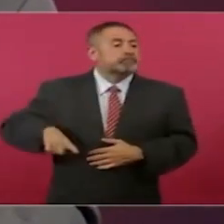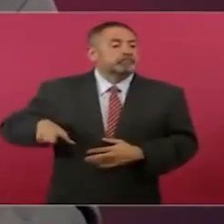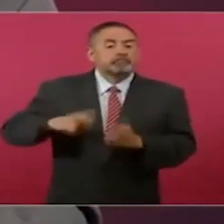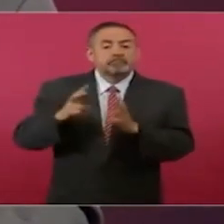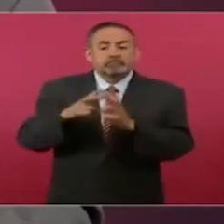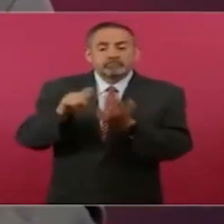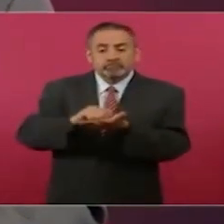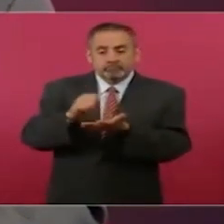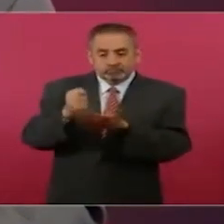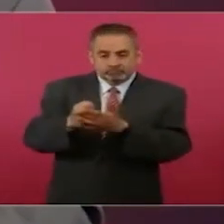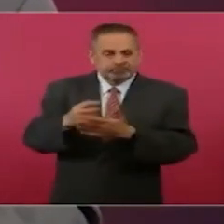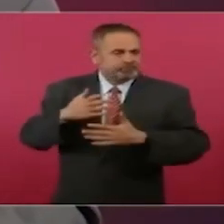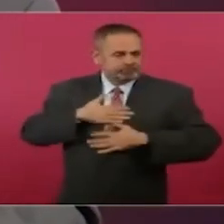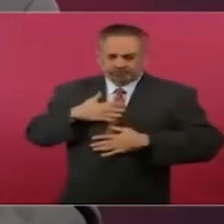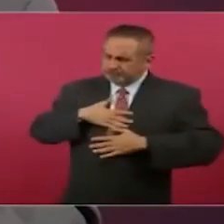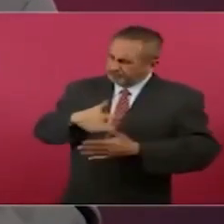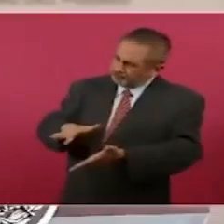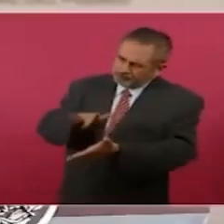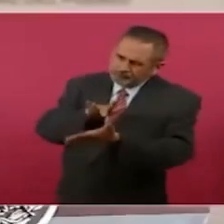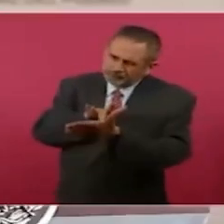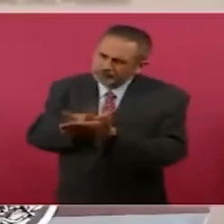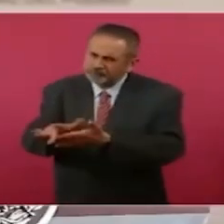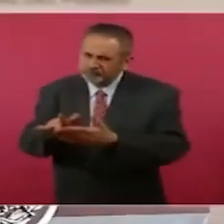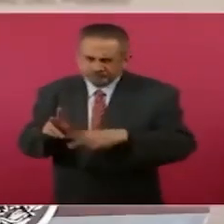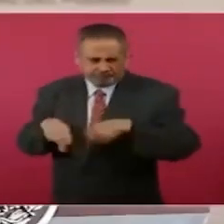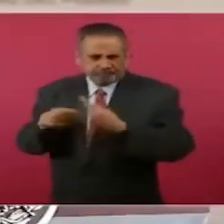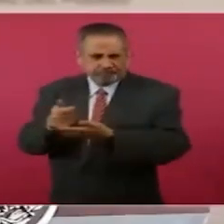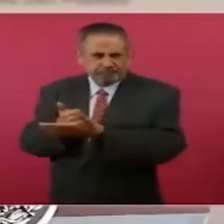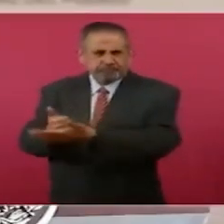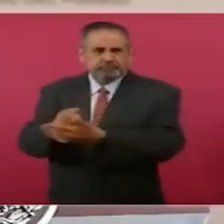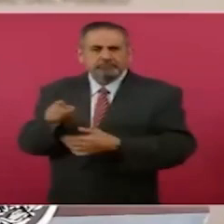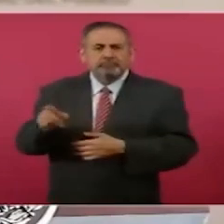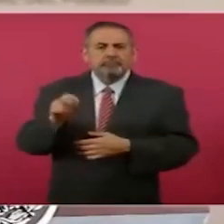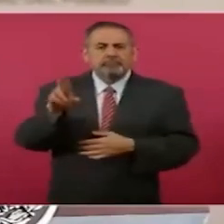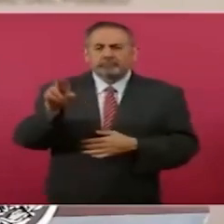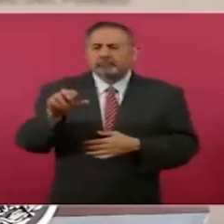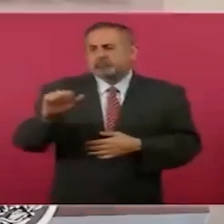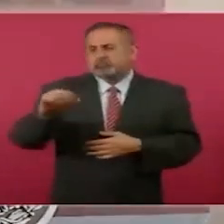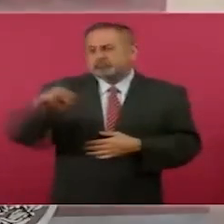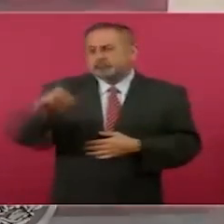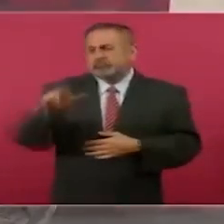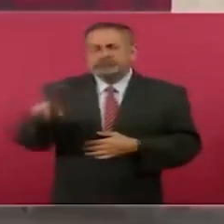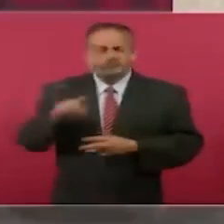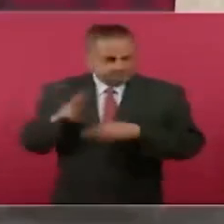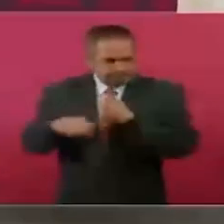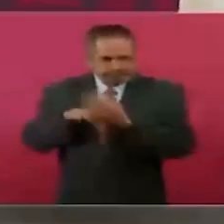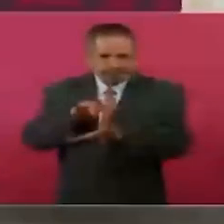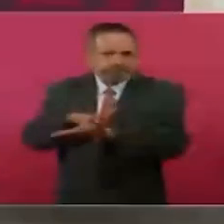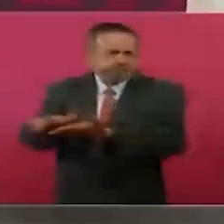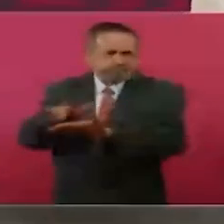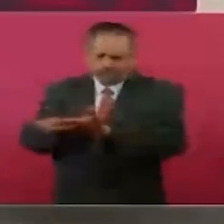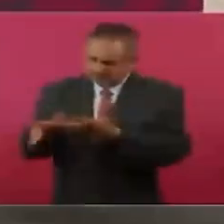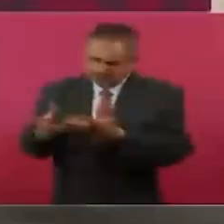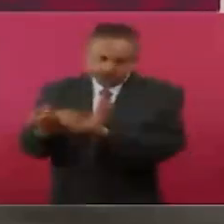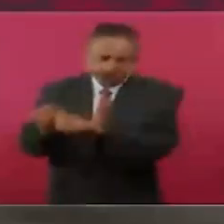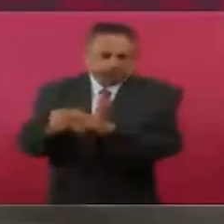todo nuestro apoyo, el doctor Américo Villarreal y